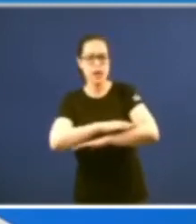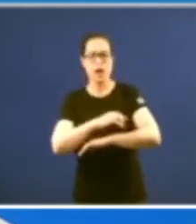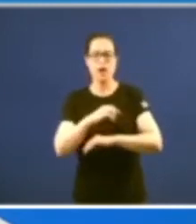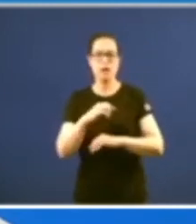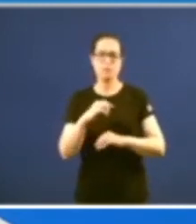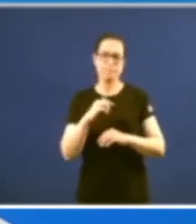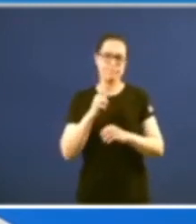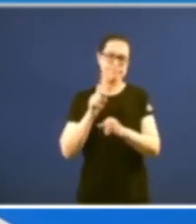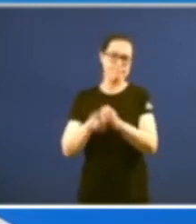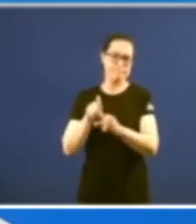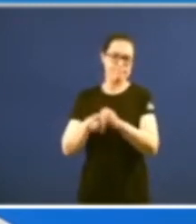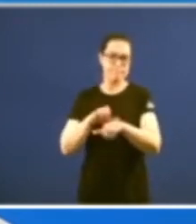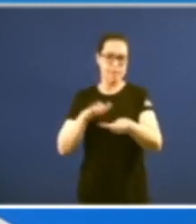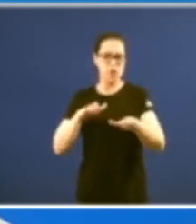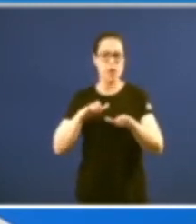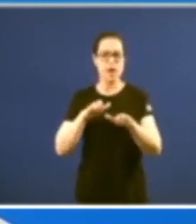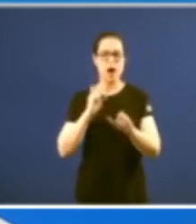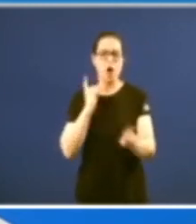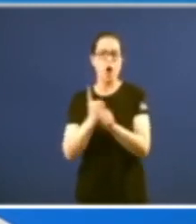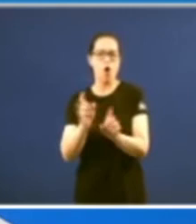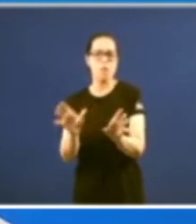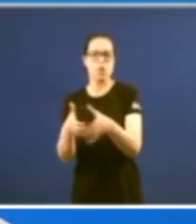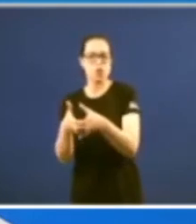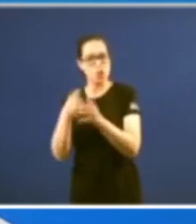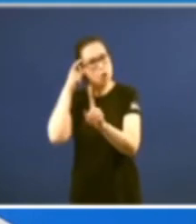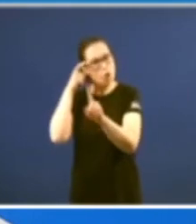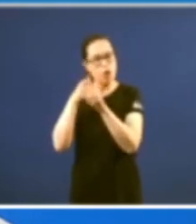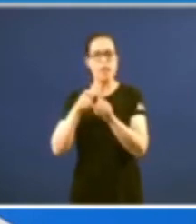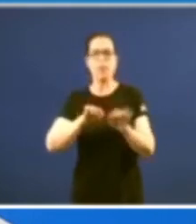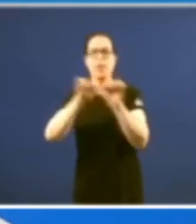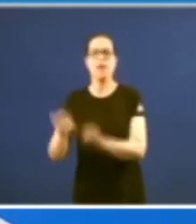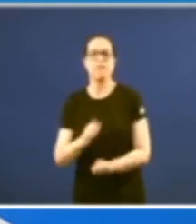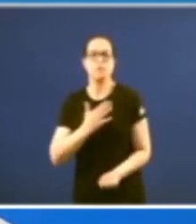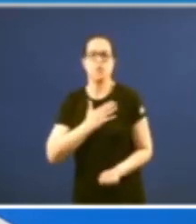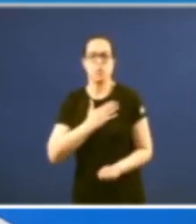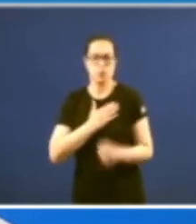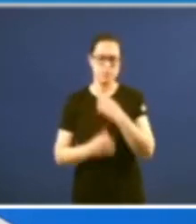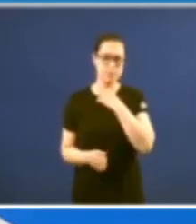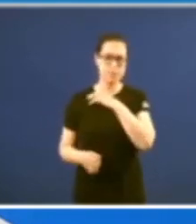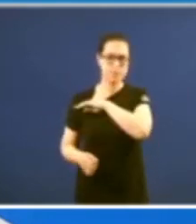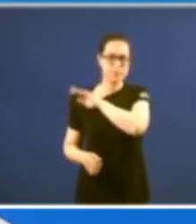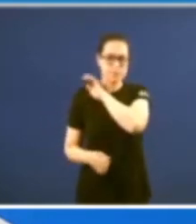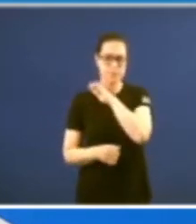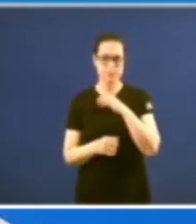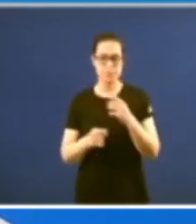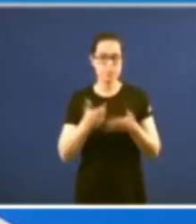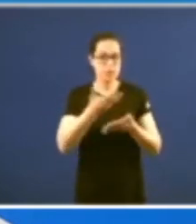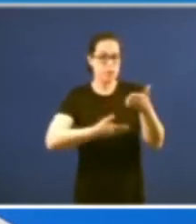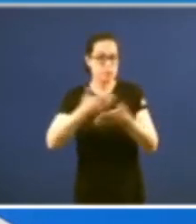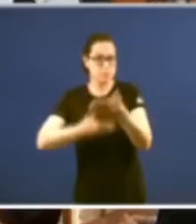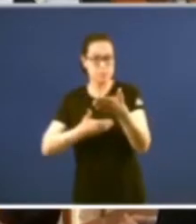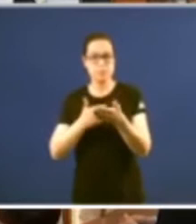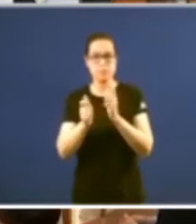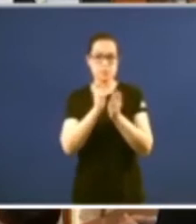á oposición dispostos a defender o realmente suyo Os ornais galegos como